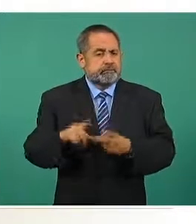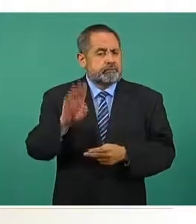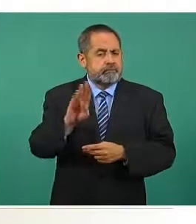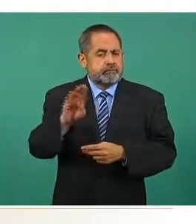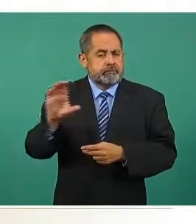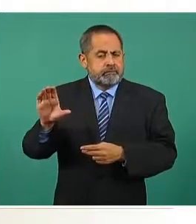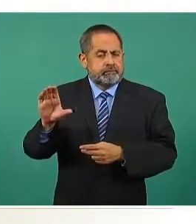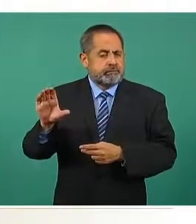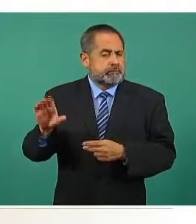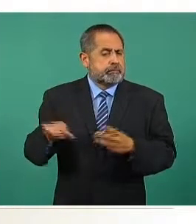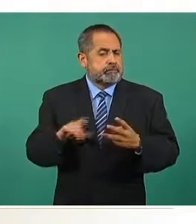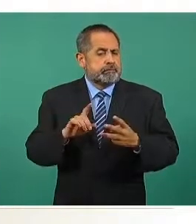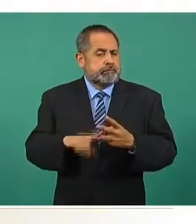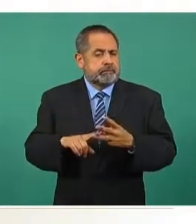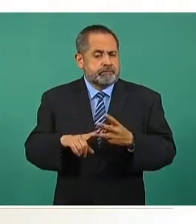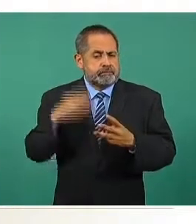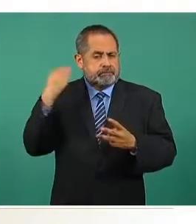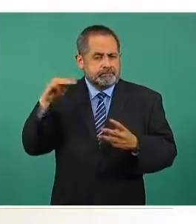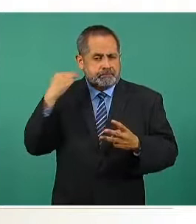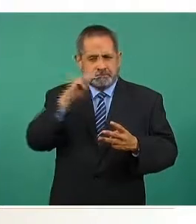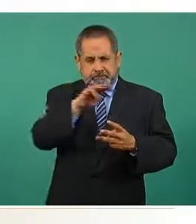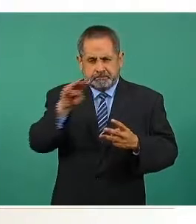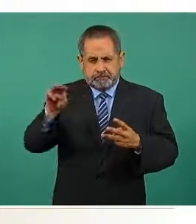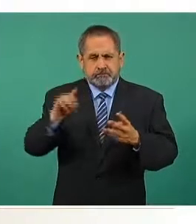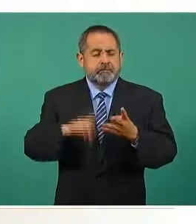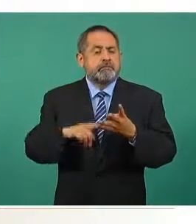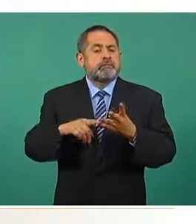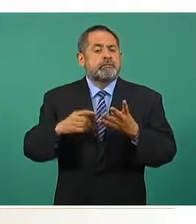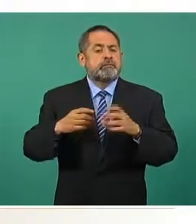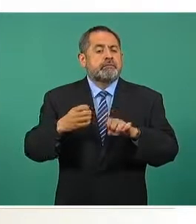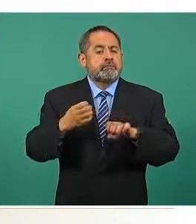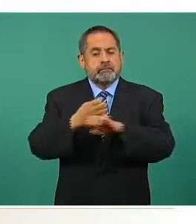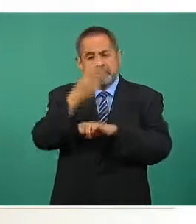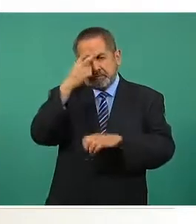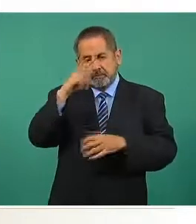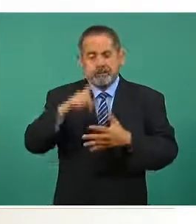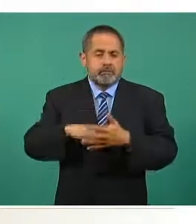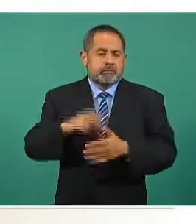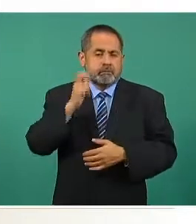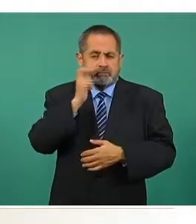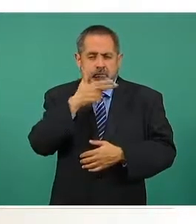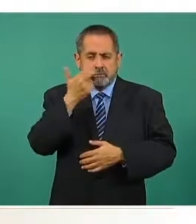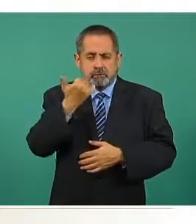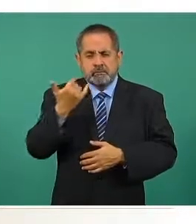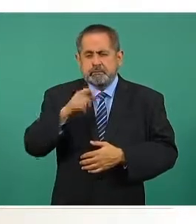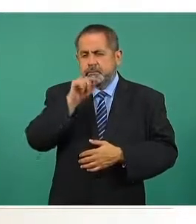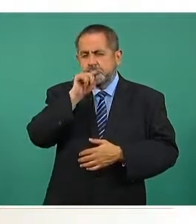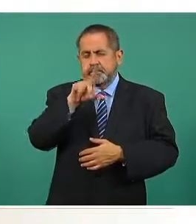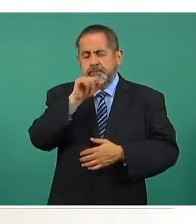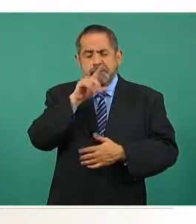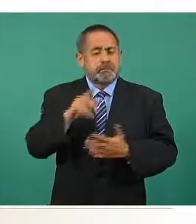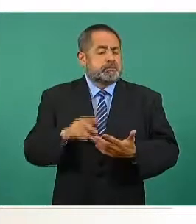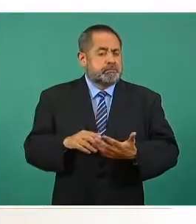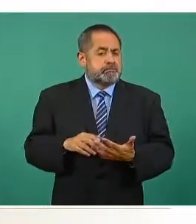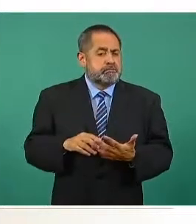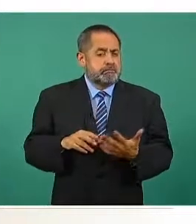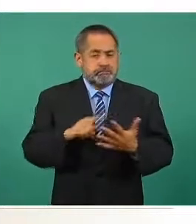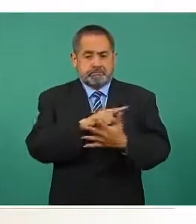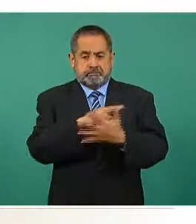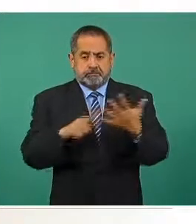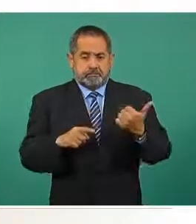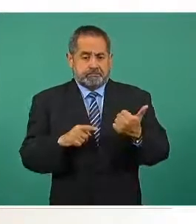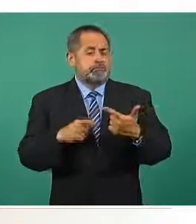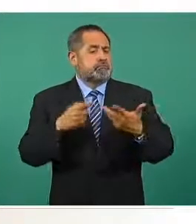california michoacán estado de méxico chihuahua y jalisco son los estados